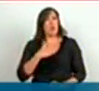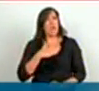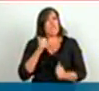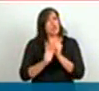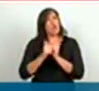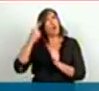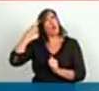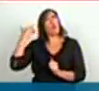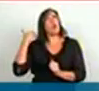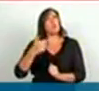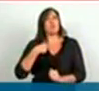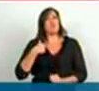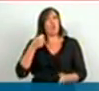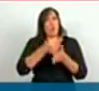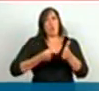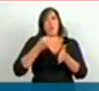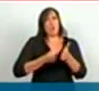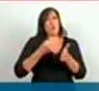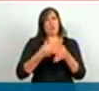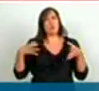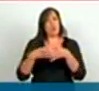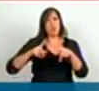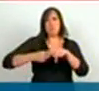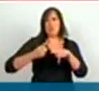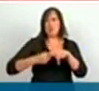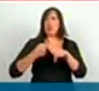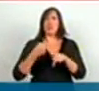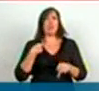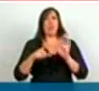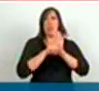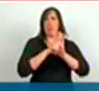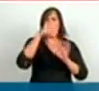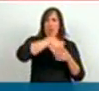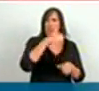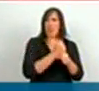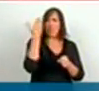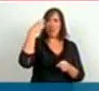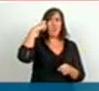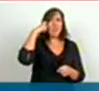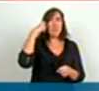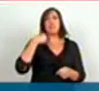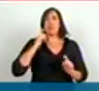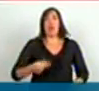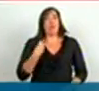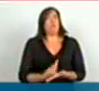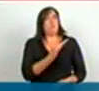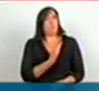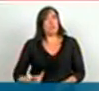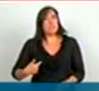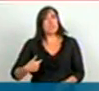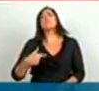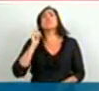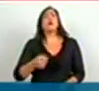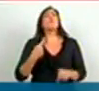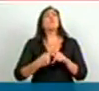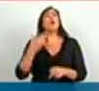historia como militante, como legisladora, como presidenta, sino también por la persona que más